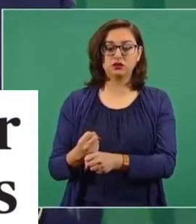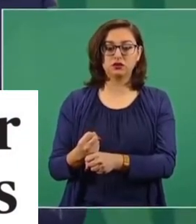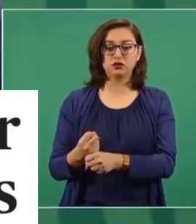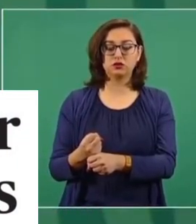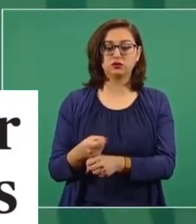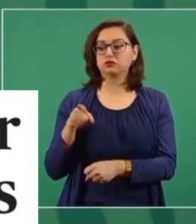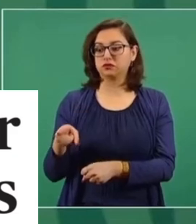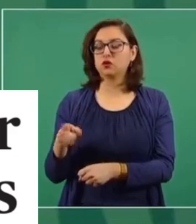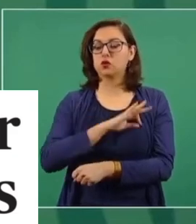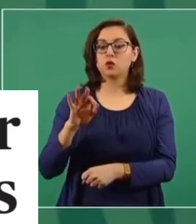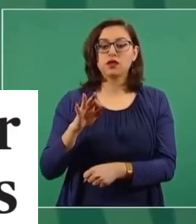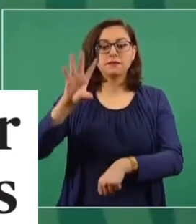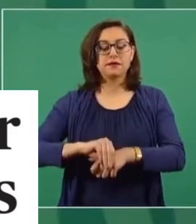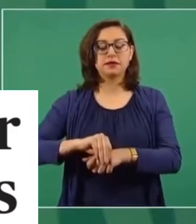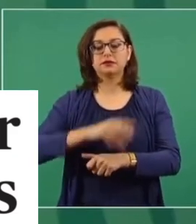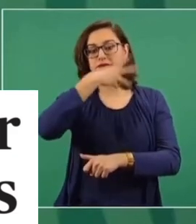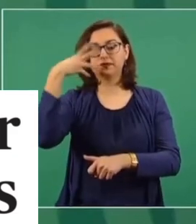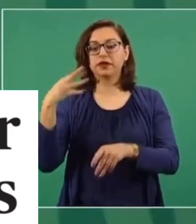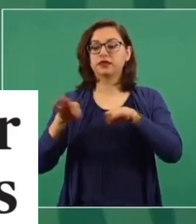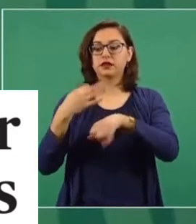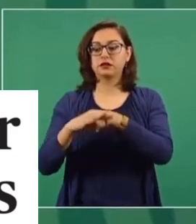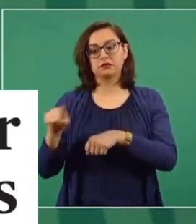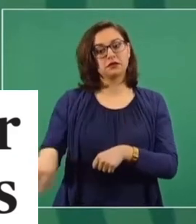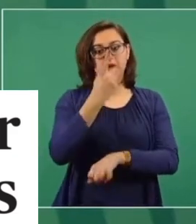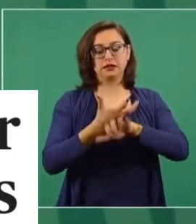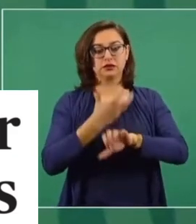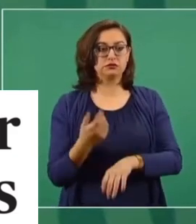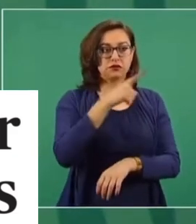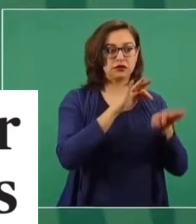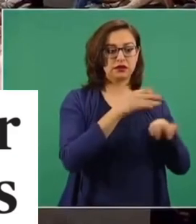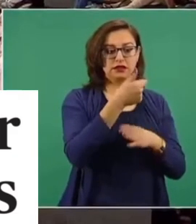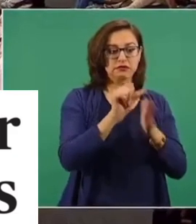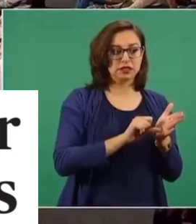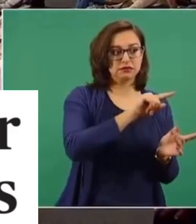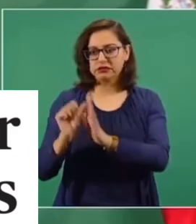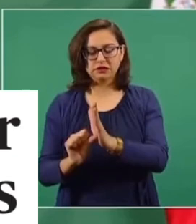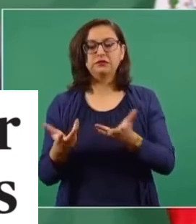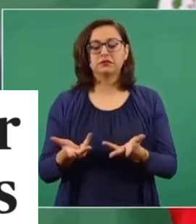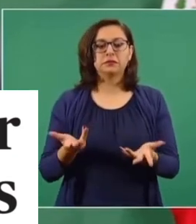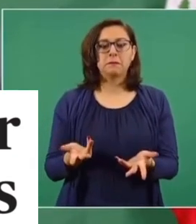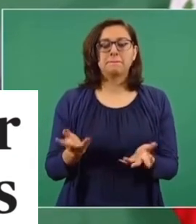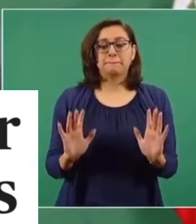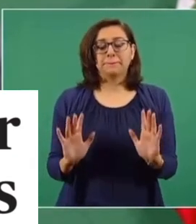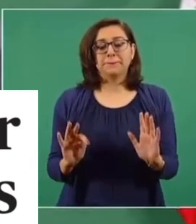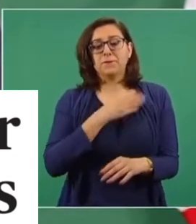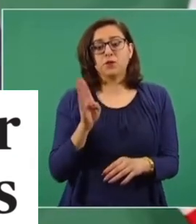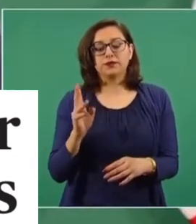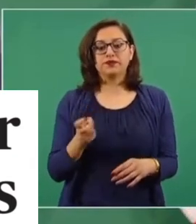una visa de trabajo temporal para ir a Estados Unidos, seis meses y regresar seis meses, que se